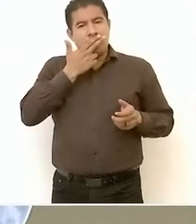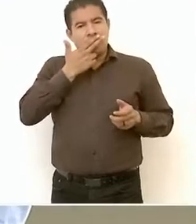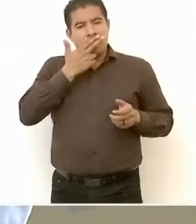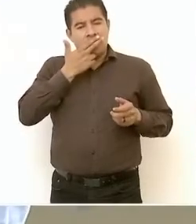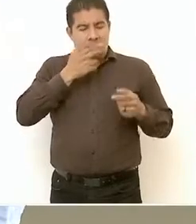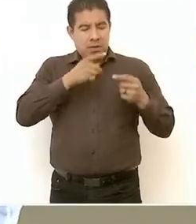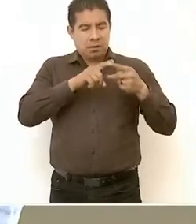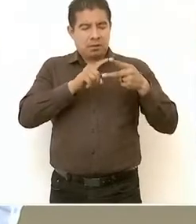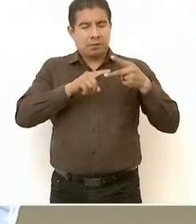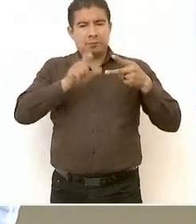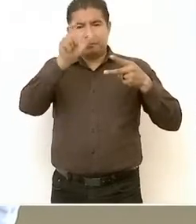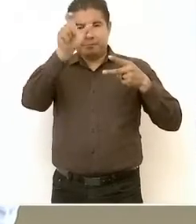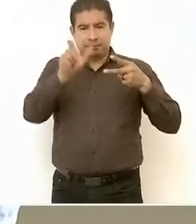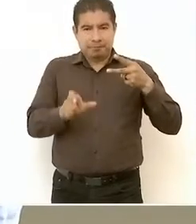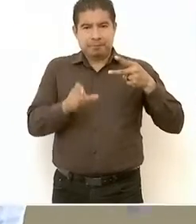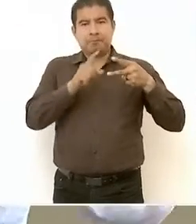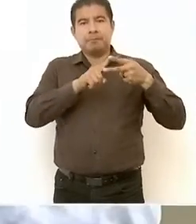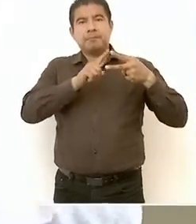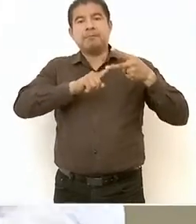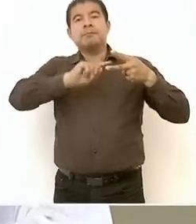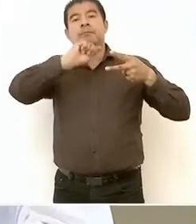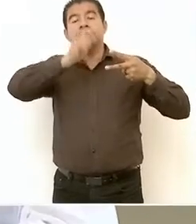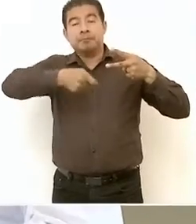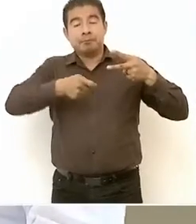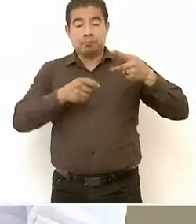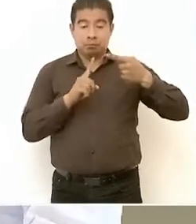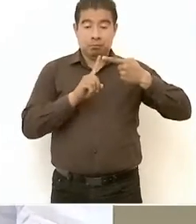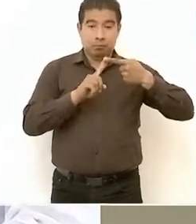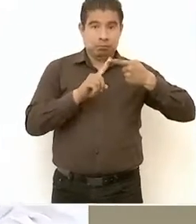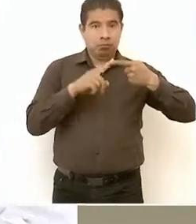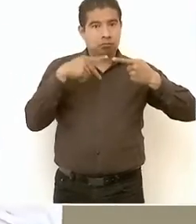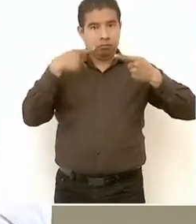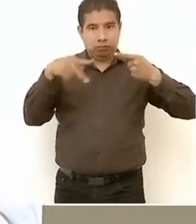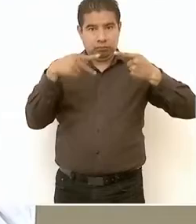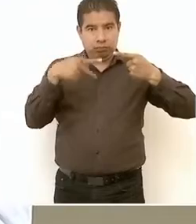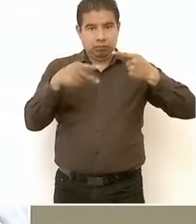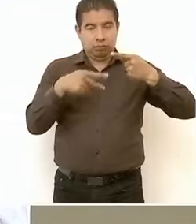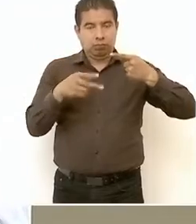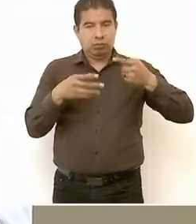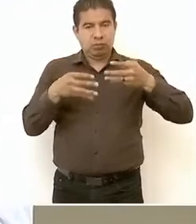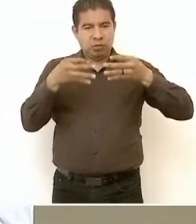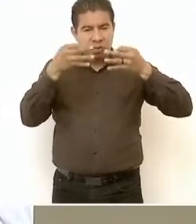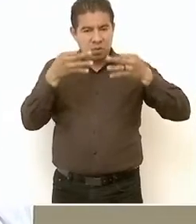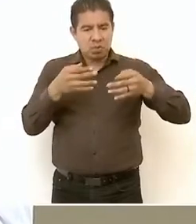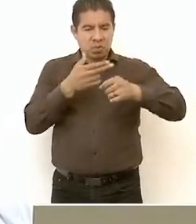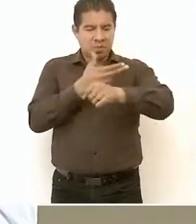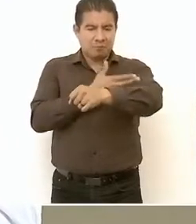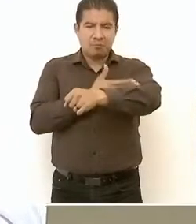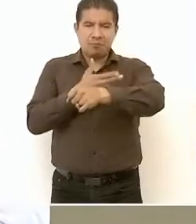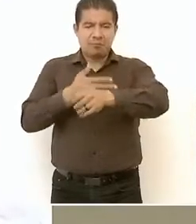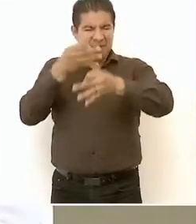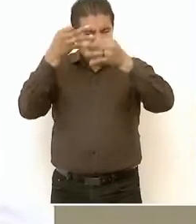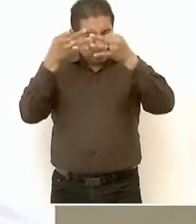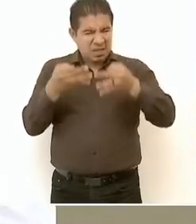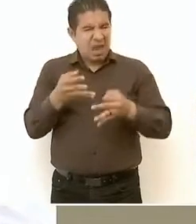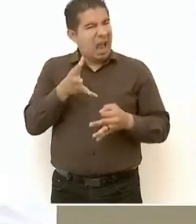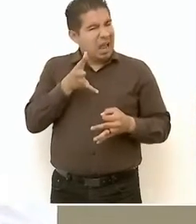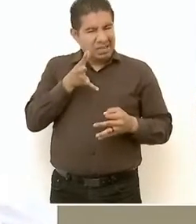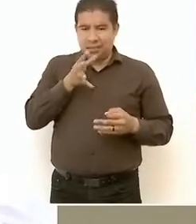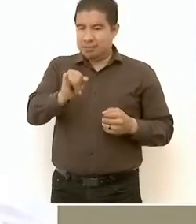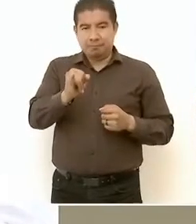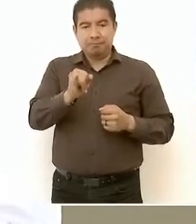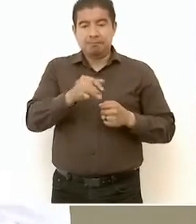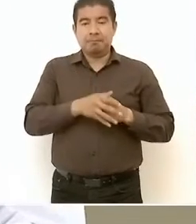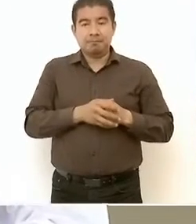virtudes que lo distinguen. Primero, que es un hombre honesto, a carta cabal.